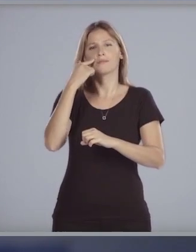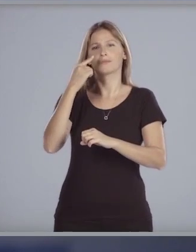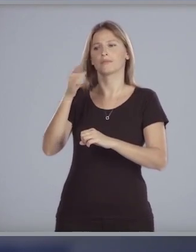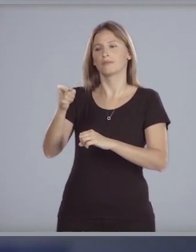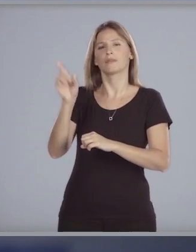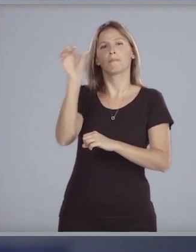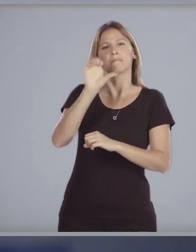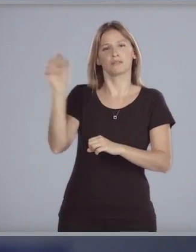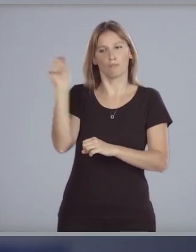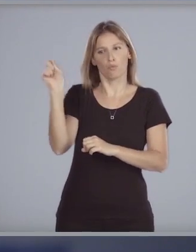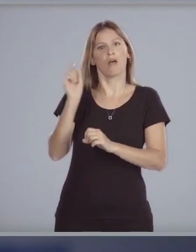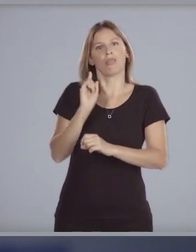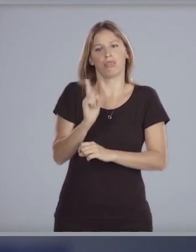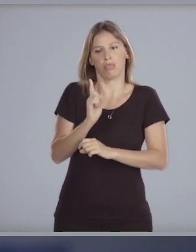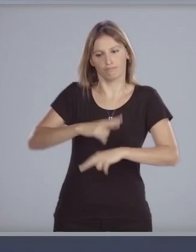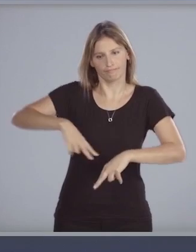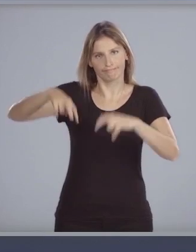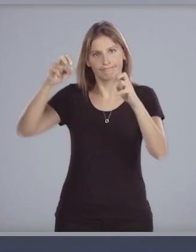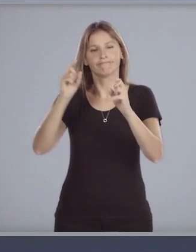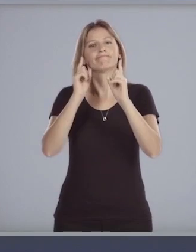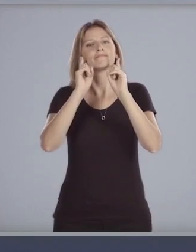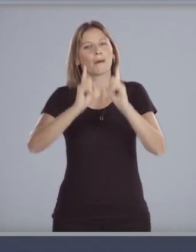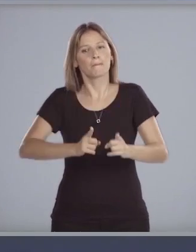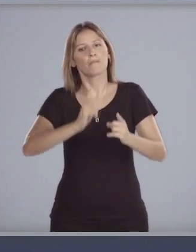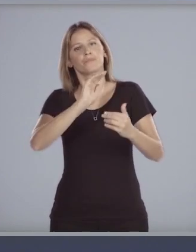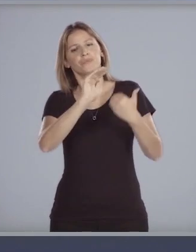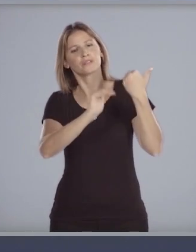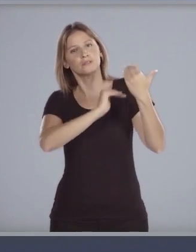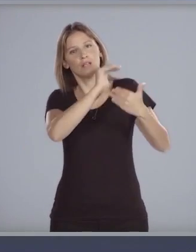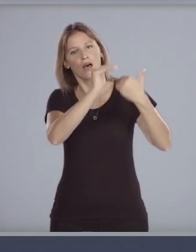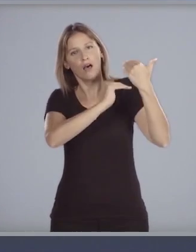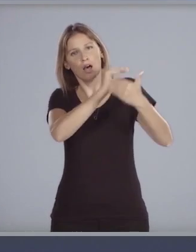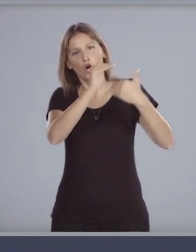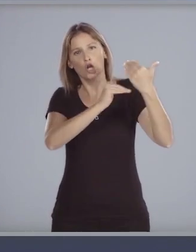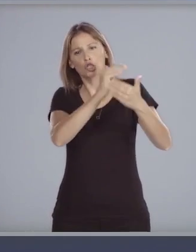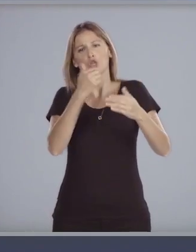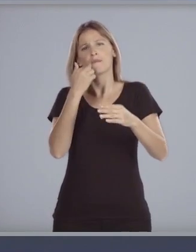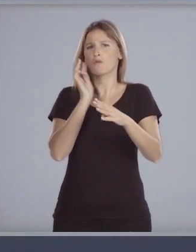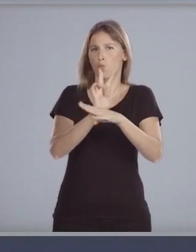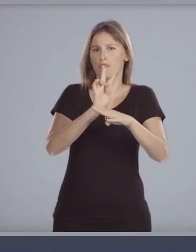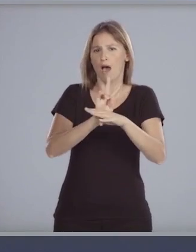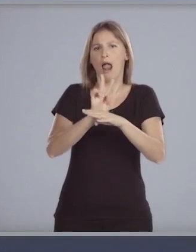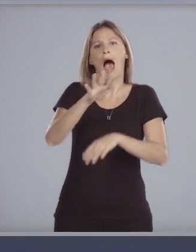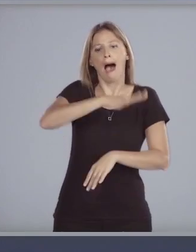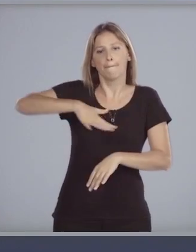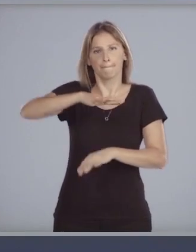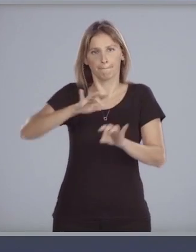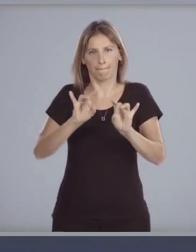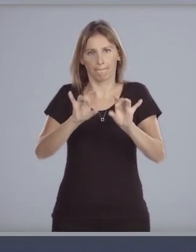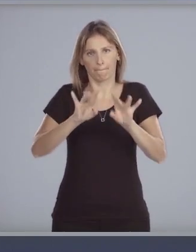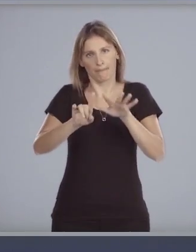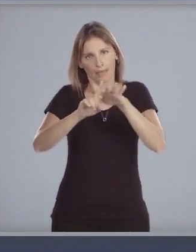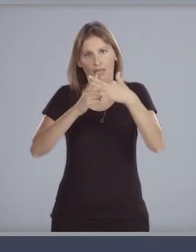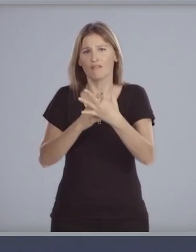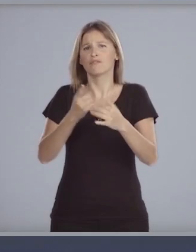empresas públicas el desarrollo ha de ser ambientalmente sostenible o